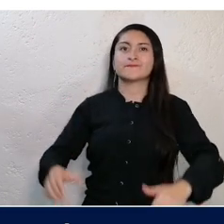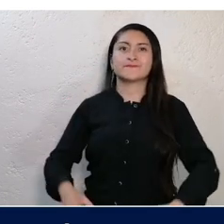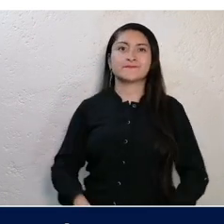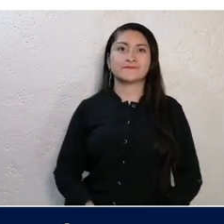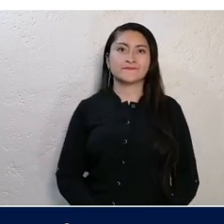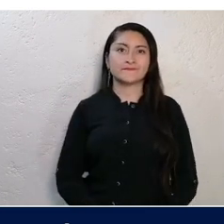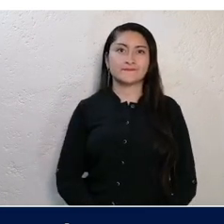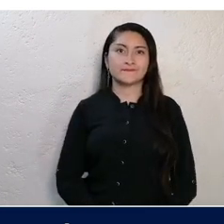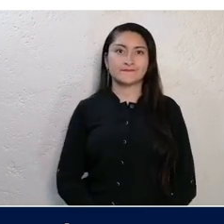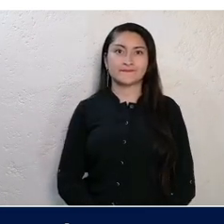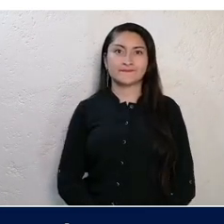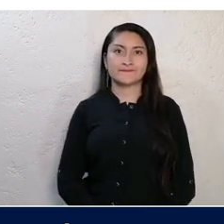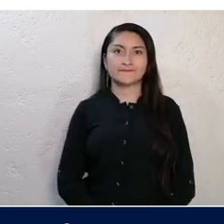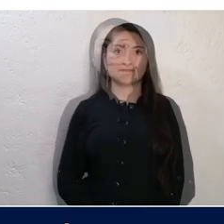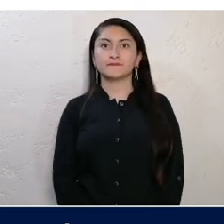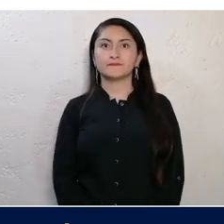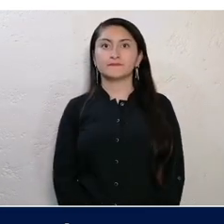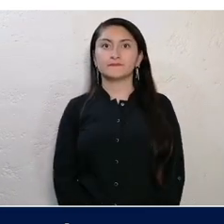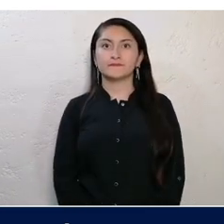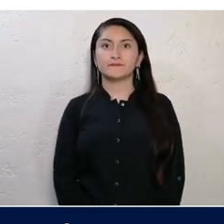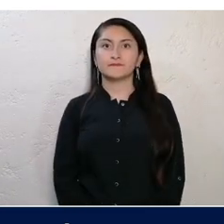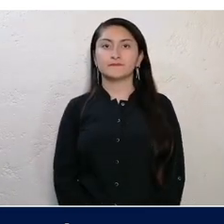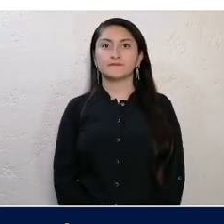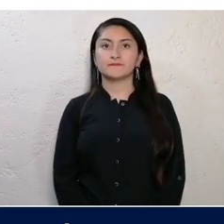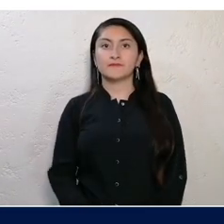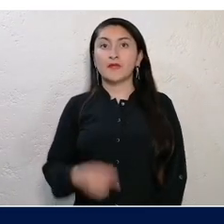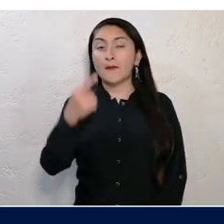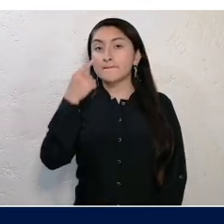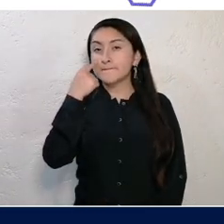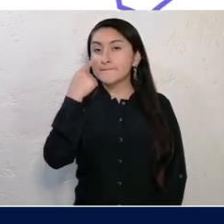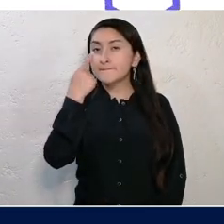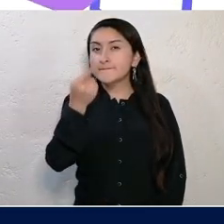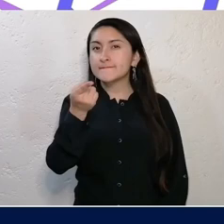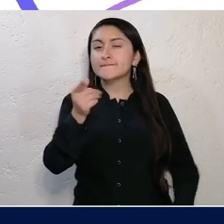atienden temáticas y problemáticas diferentes.